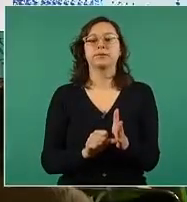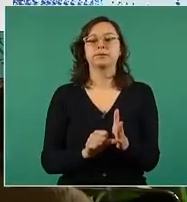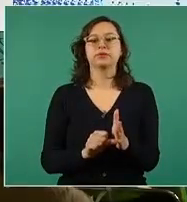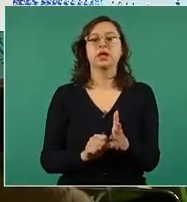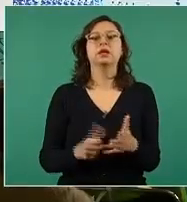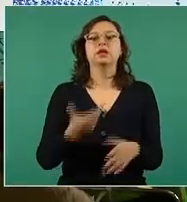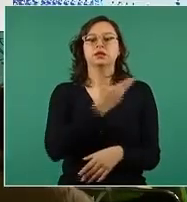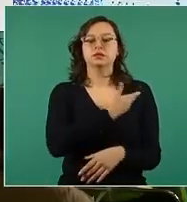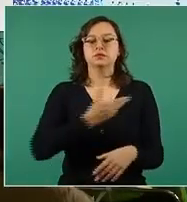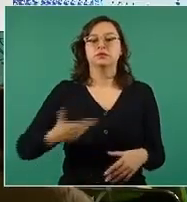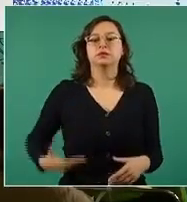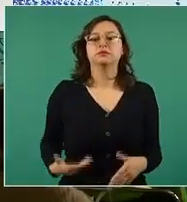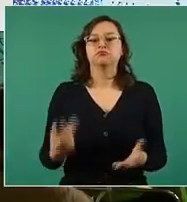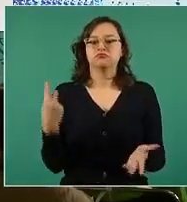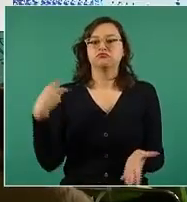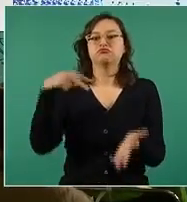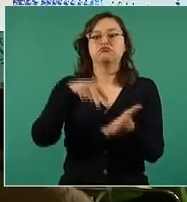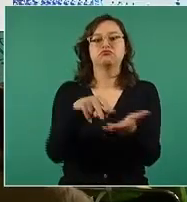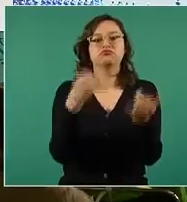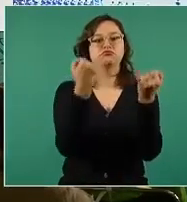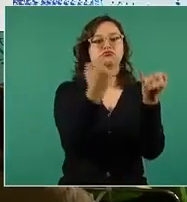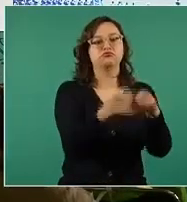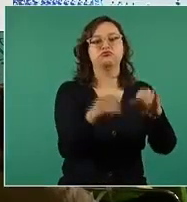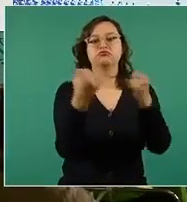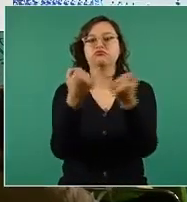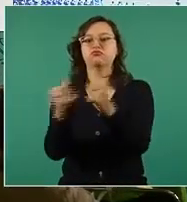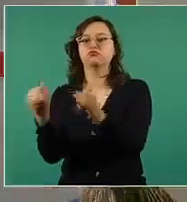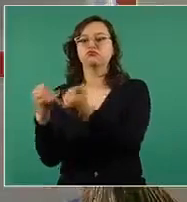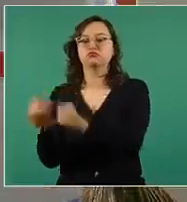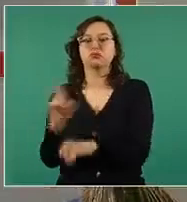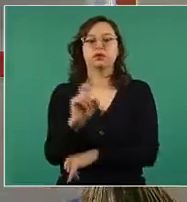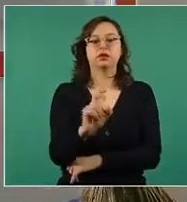personalmente ha inaugurado 34 de esas instalaciones